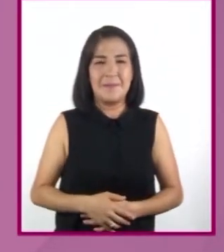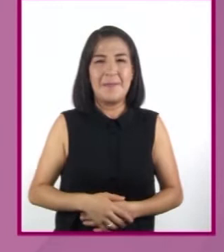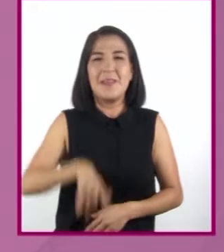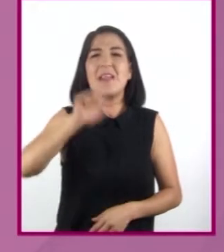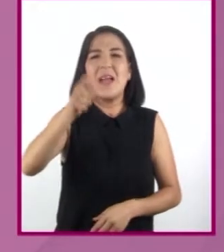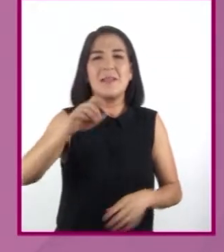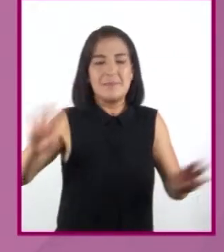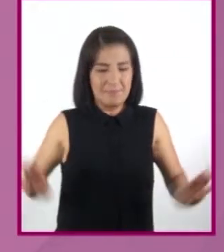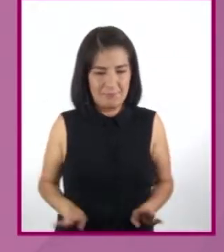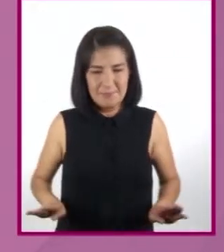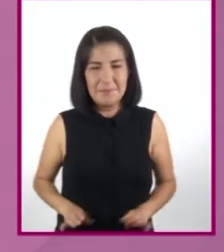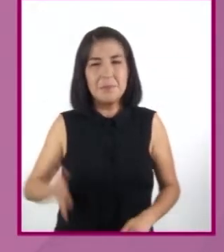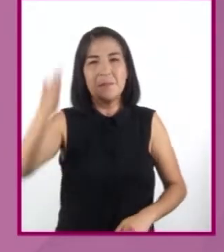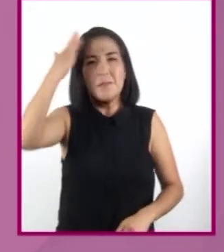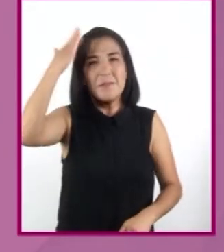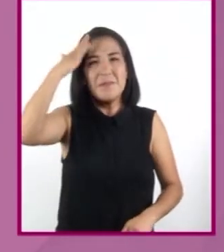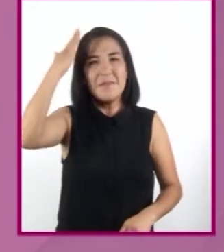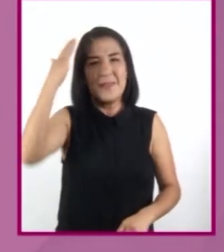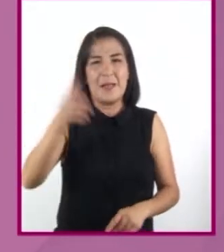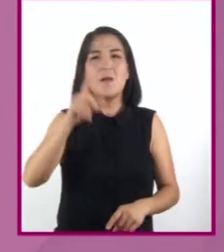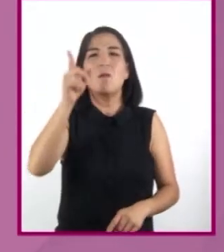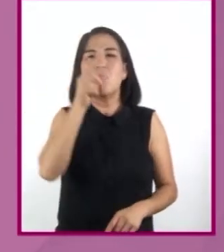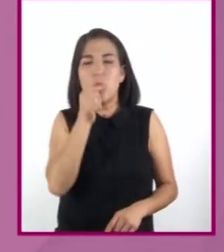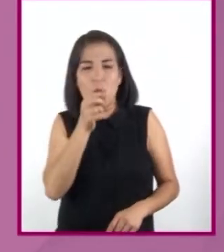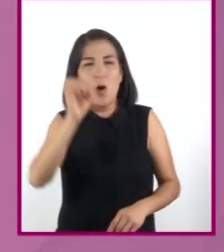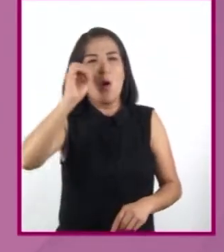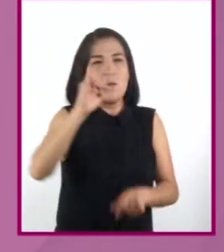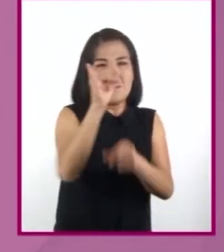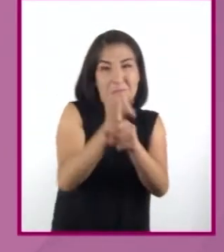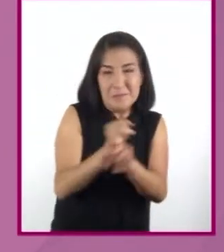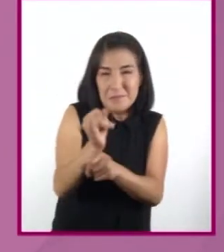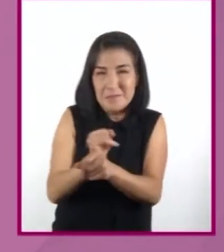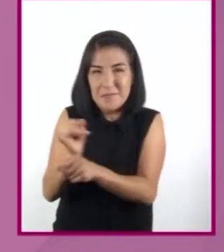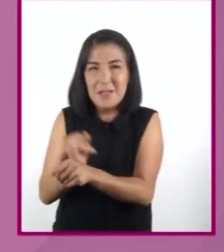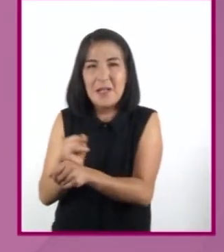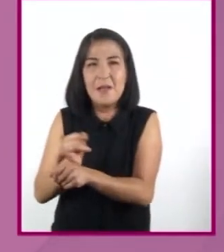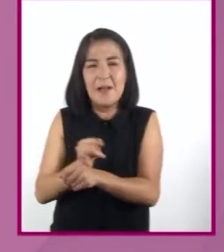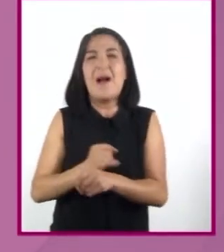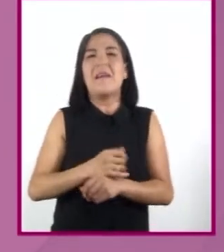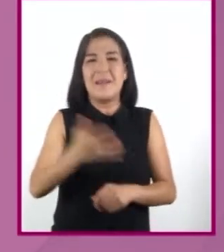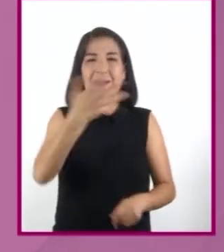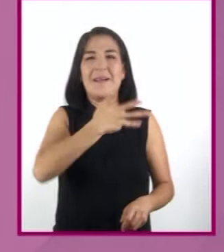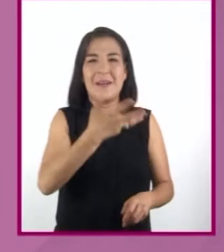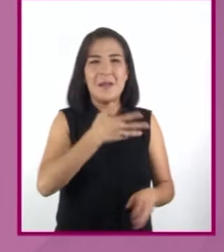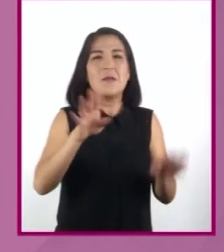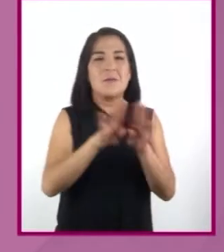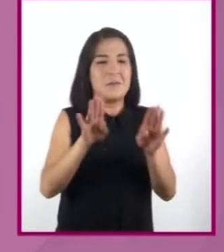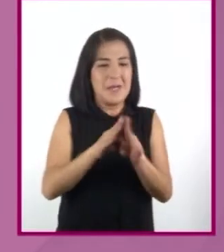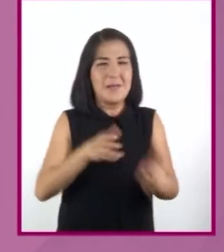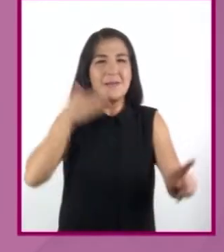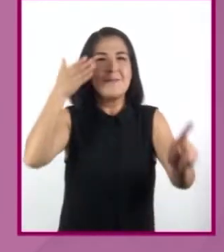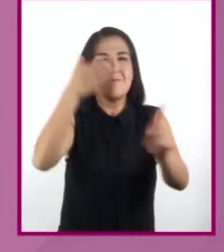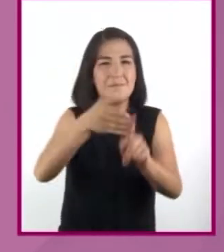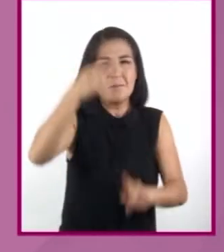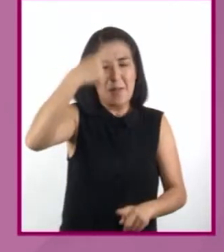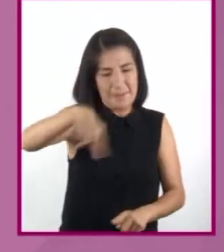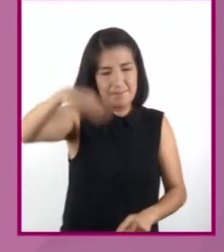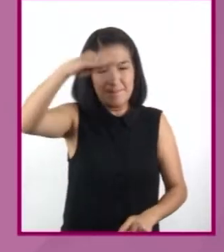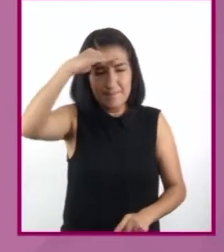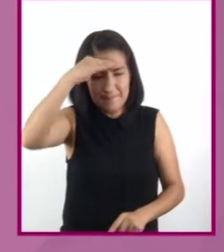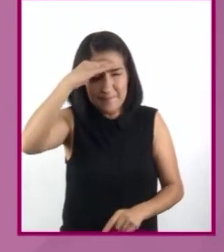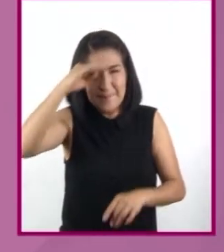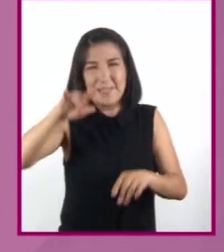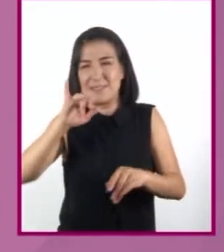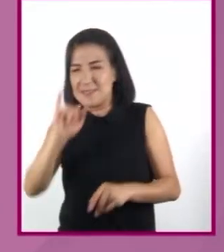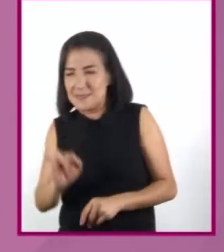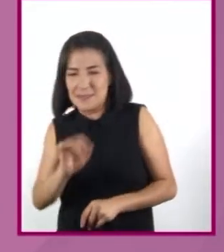protagonistas, detectives o investigadores tenemos una gran capacidad de razonamiento deductivo.